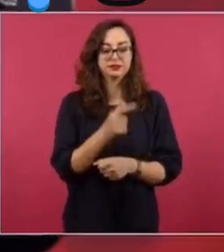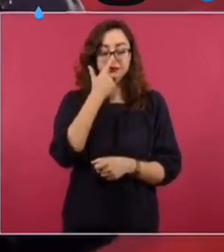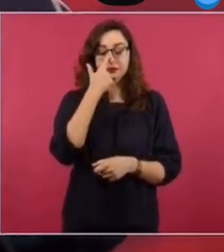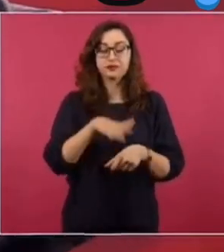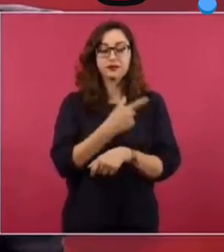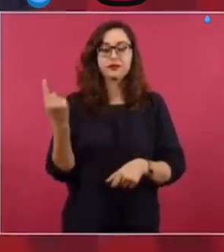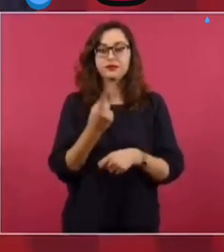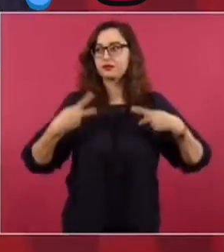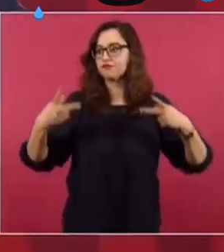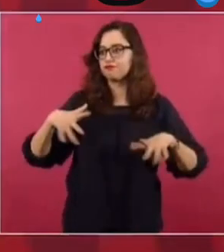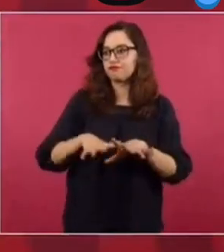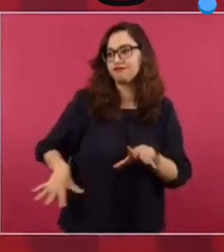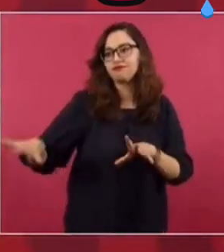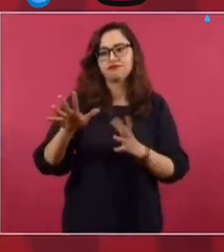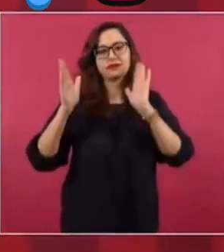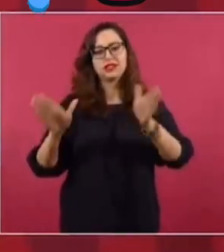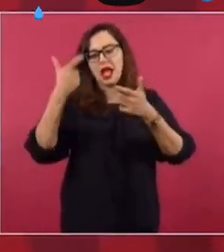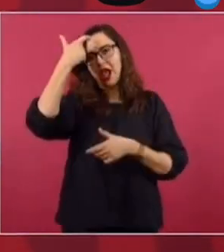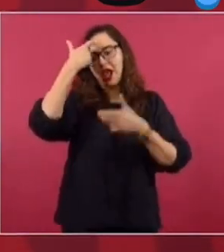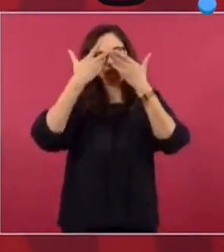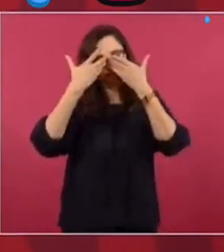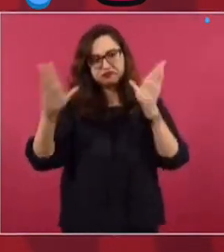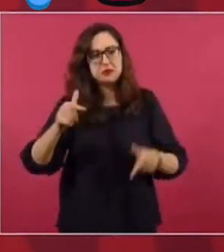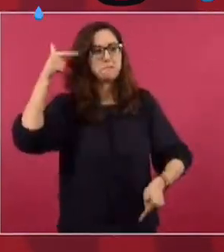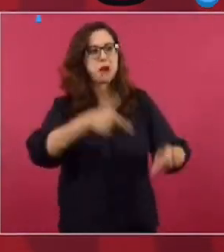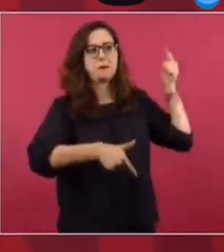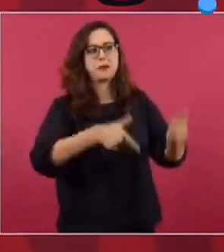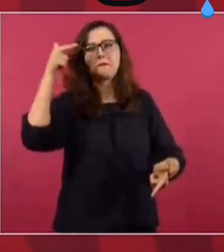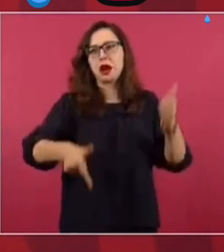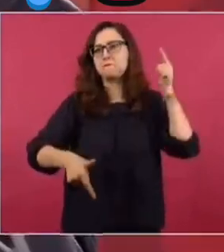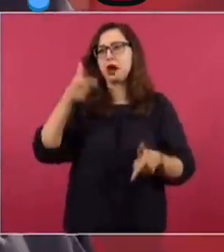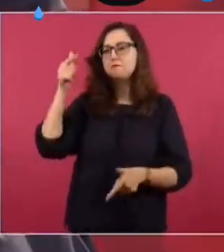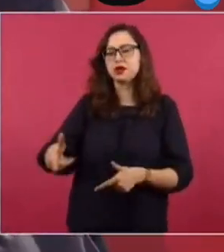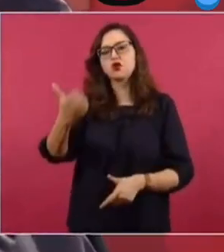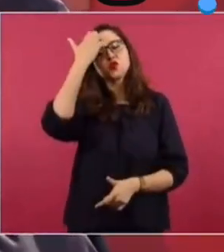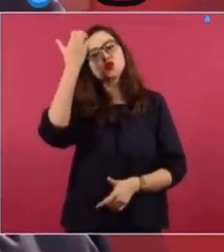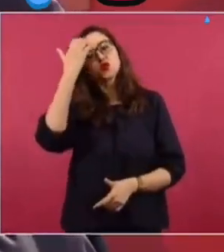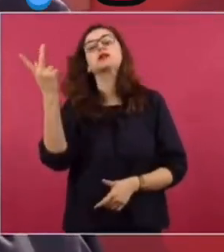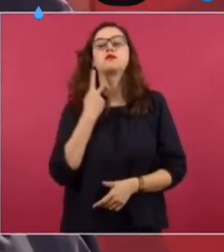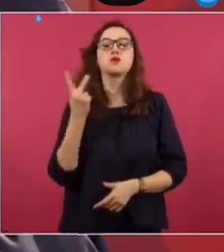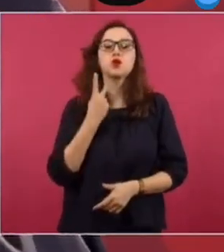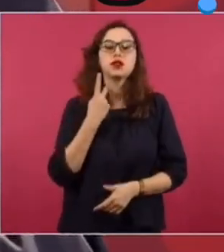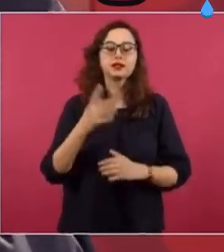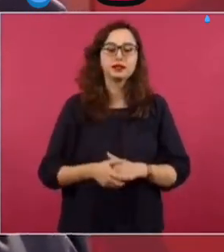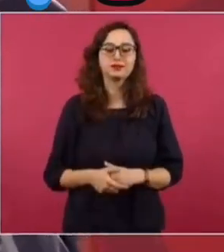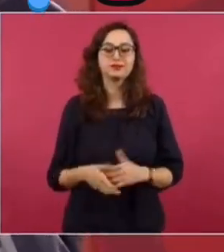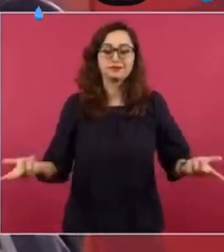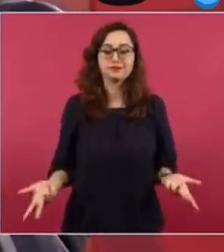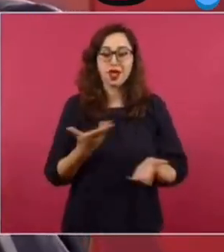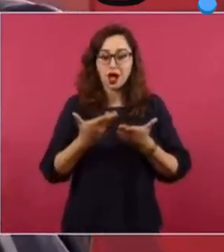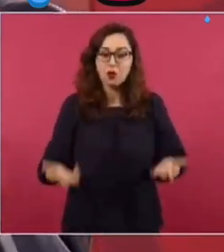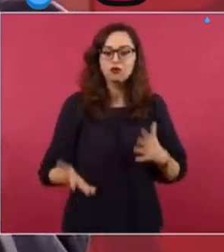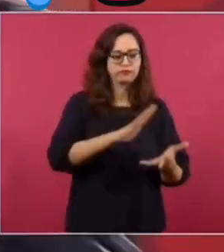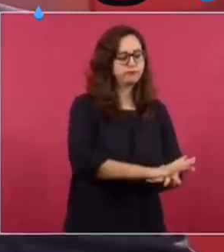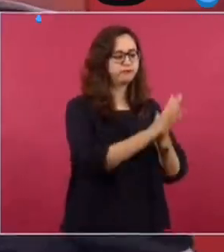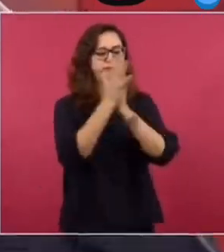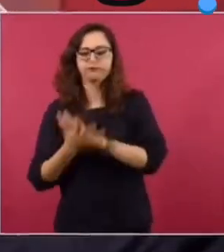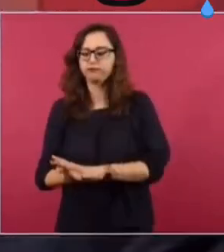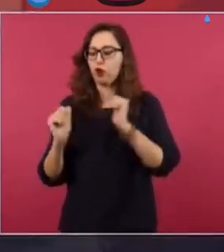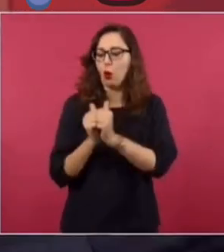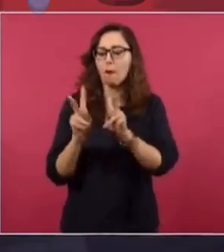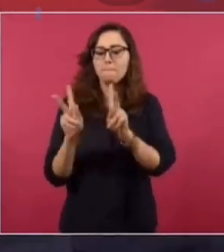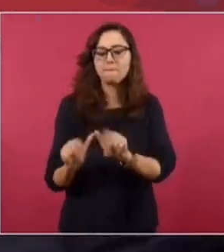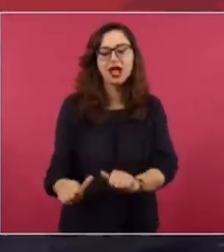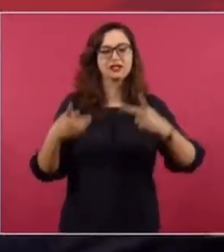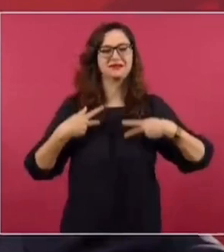Porque hay muchísimo más conciencia, más politización. Imagínense llevar a cabo una transformación de manera pacífica con el apoyo de